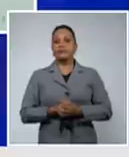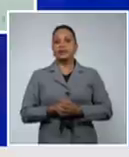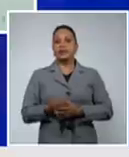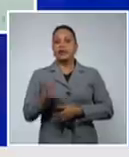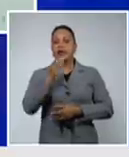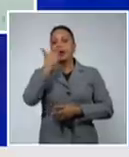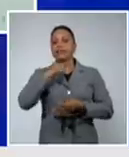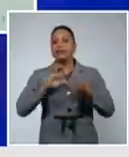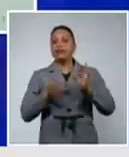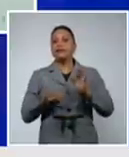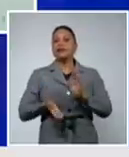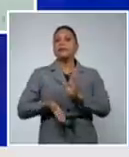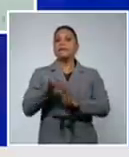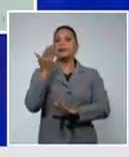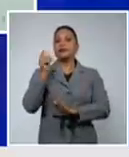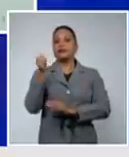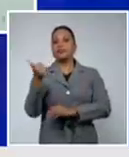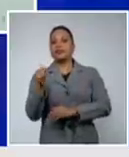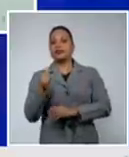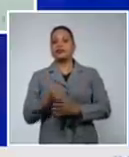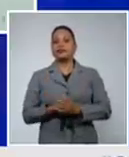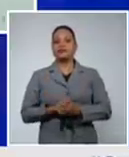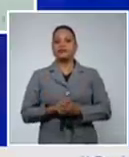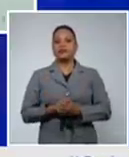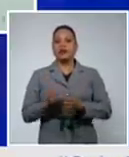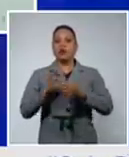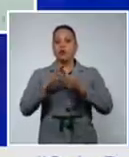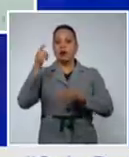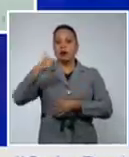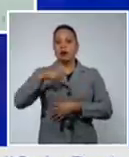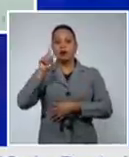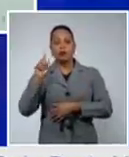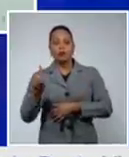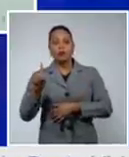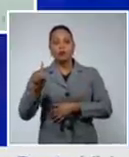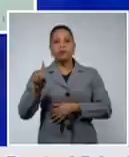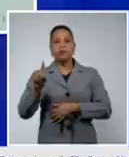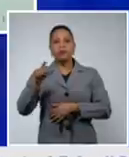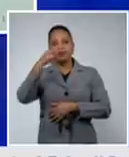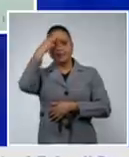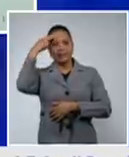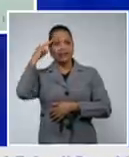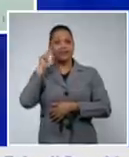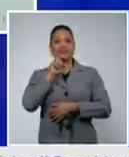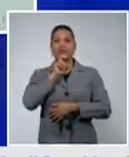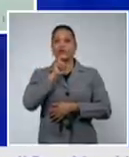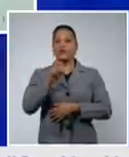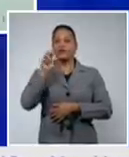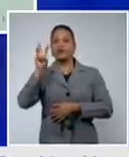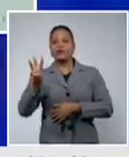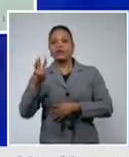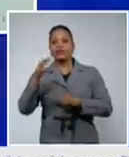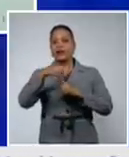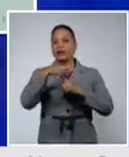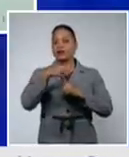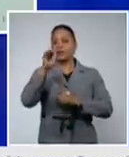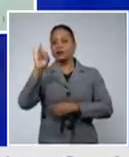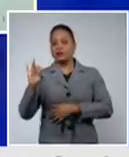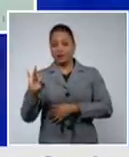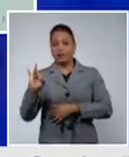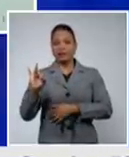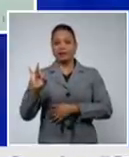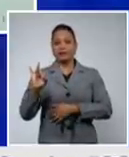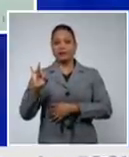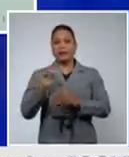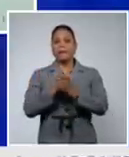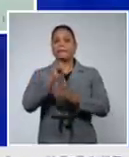10 Guanajay 1 San Antonio de los Baños 3 San Cristóbal 7 Mariel